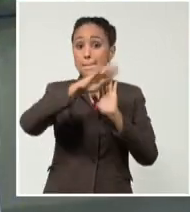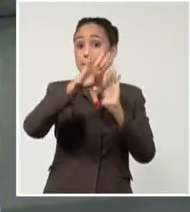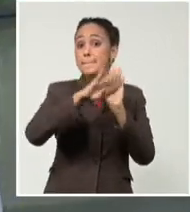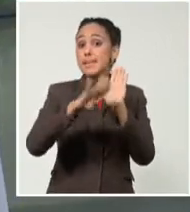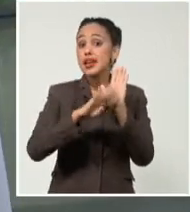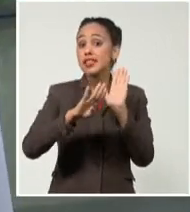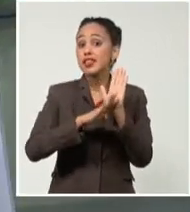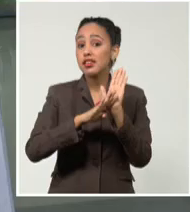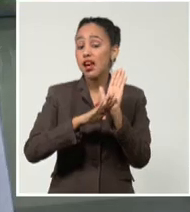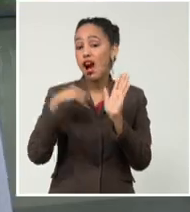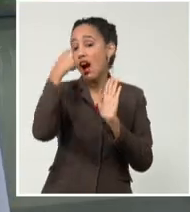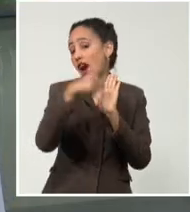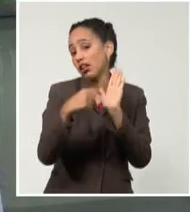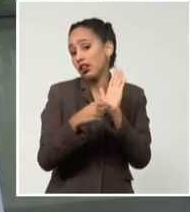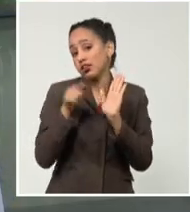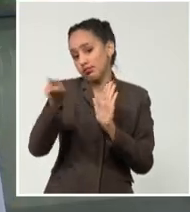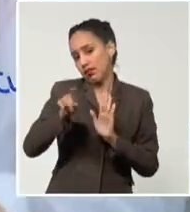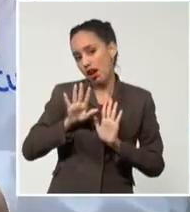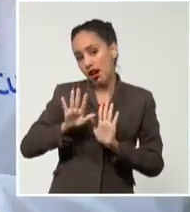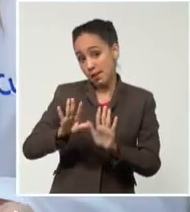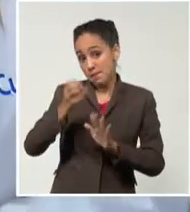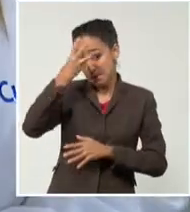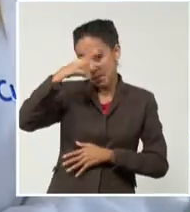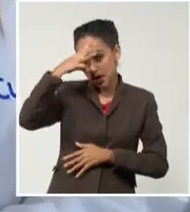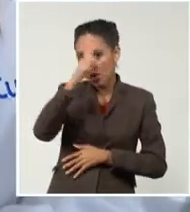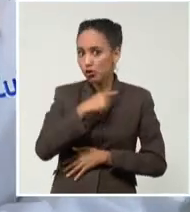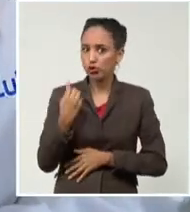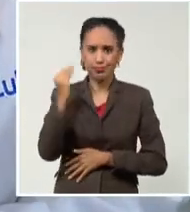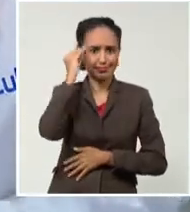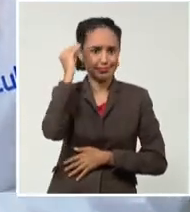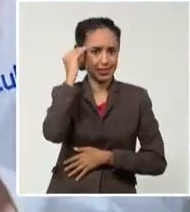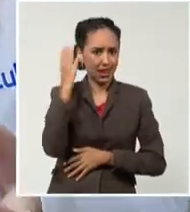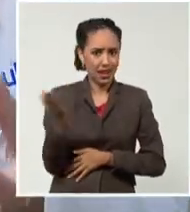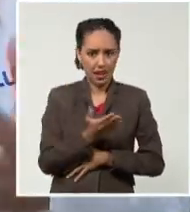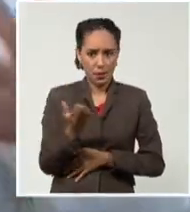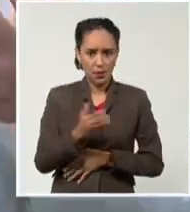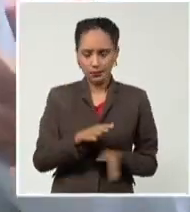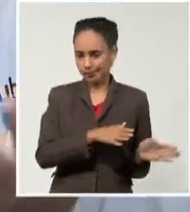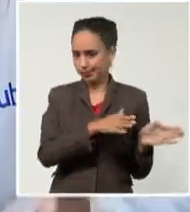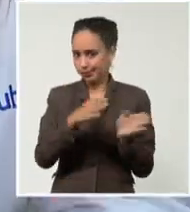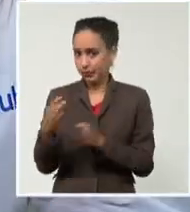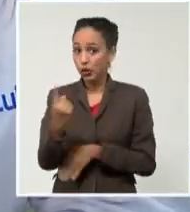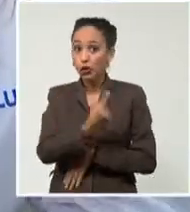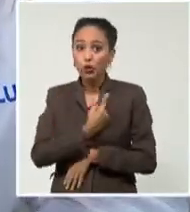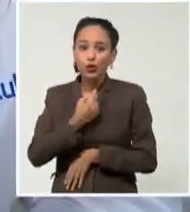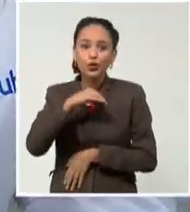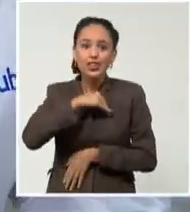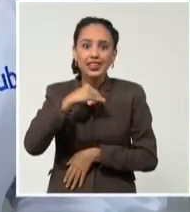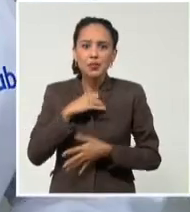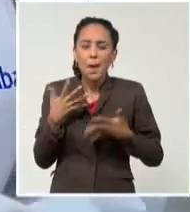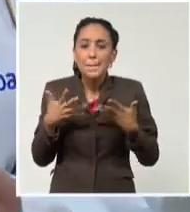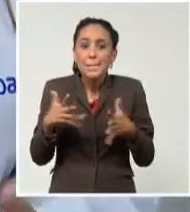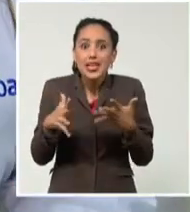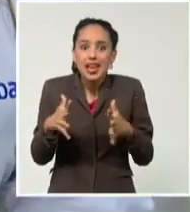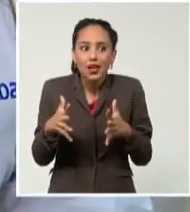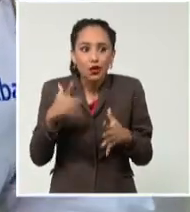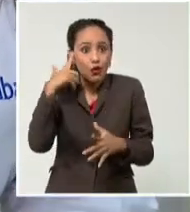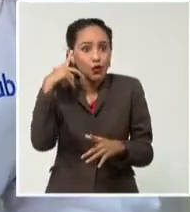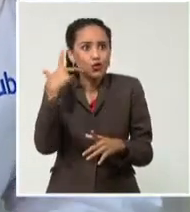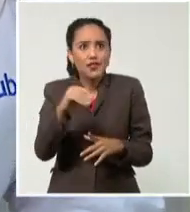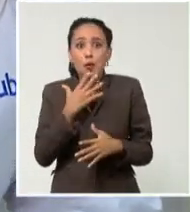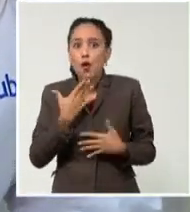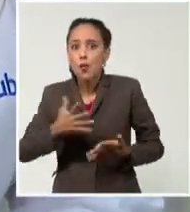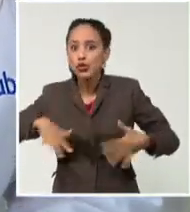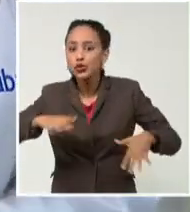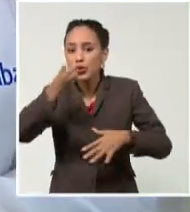propios de ellos y asimilarlos con rapidez. Fuimos muy temerosos ante lo que nos íbamos a encontrar, pero nos crecimos,